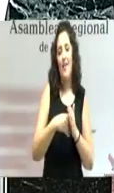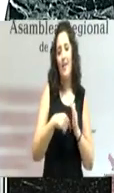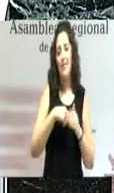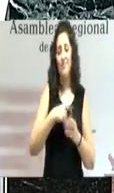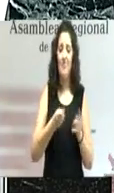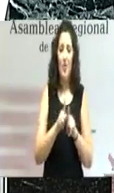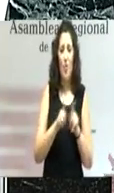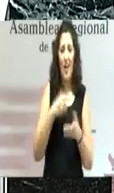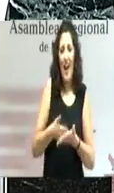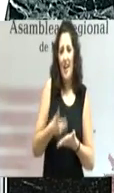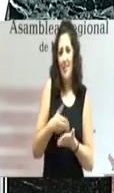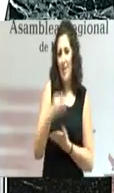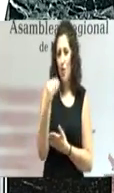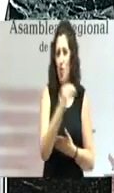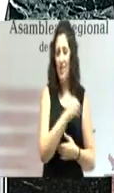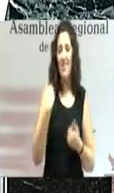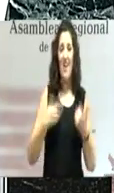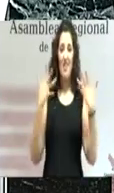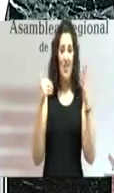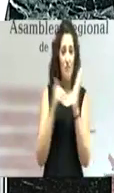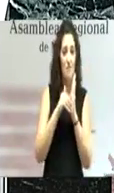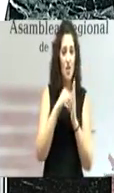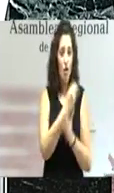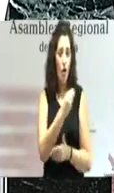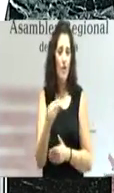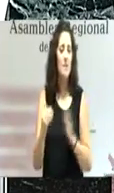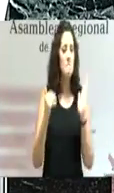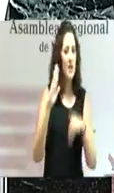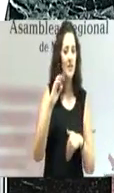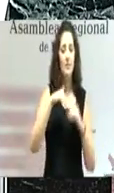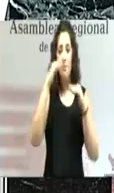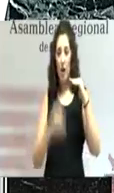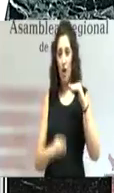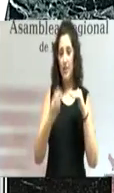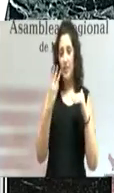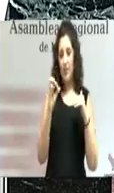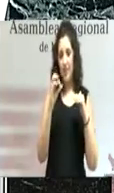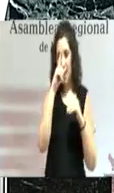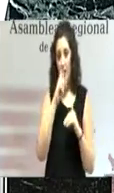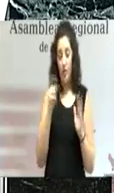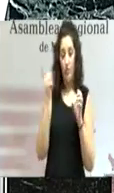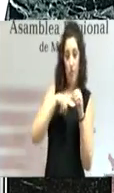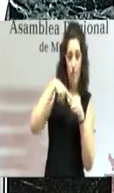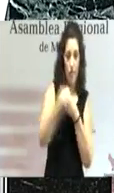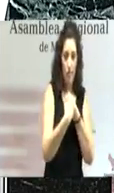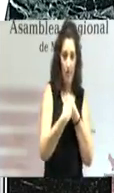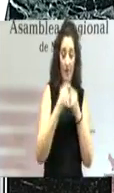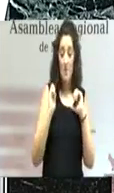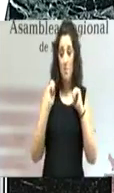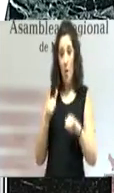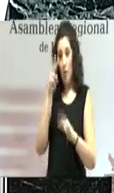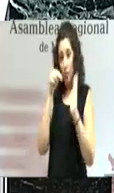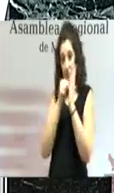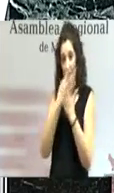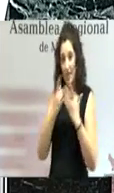alcanzando ya a más de 10.000 jóvenes menores de 30 años inscritos en ese programa. Solo desde principios de 2016